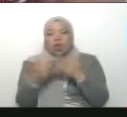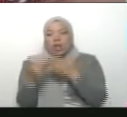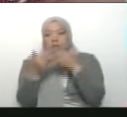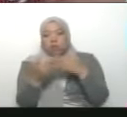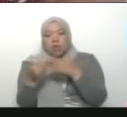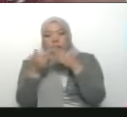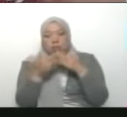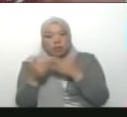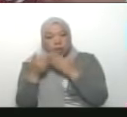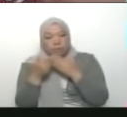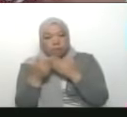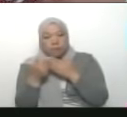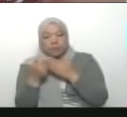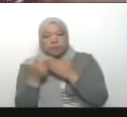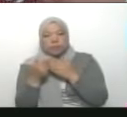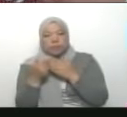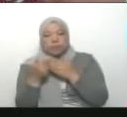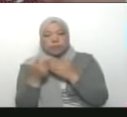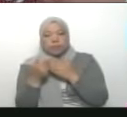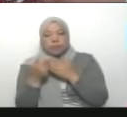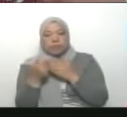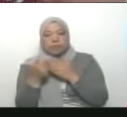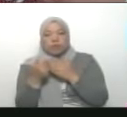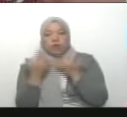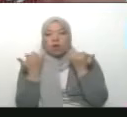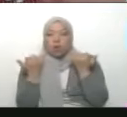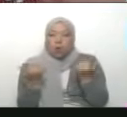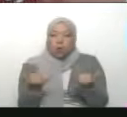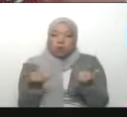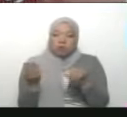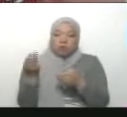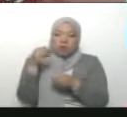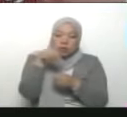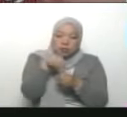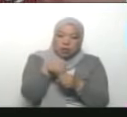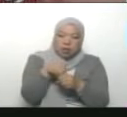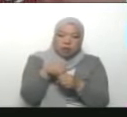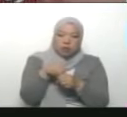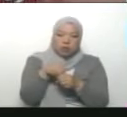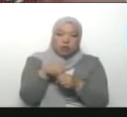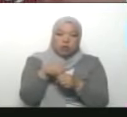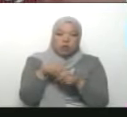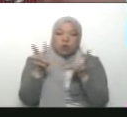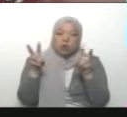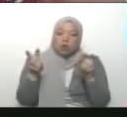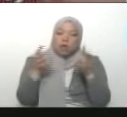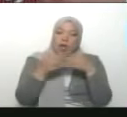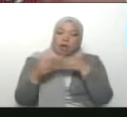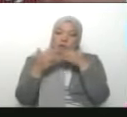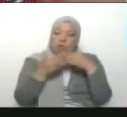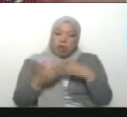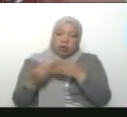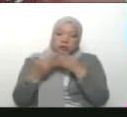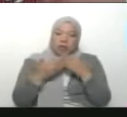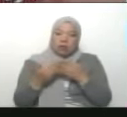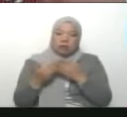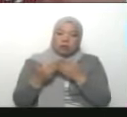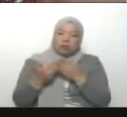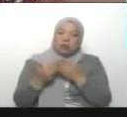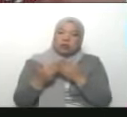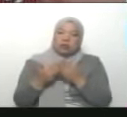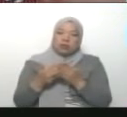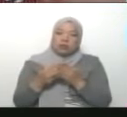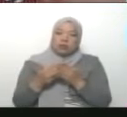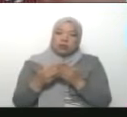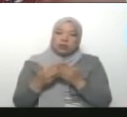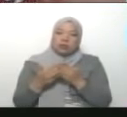y en este momento están ingresando como nuevos estudiantes que vienen